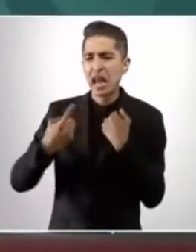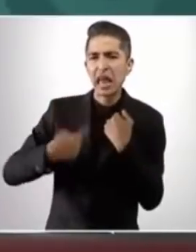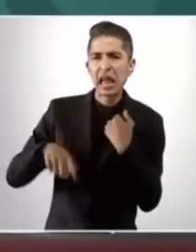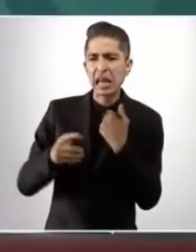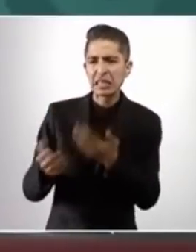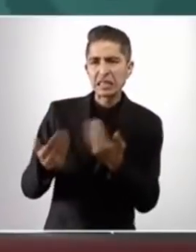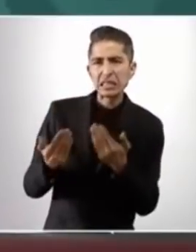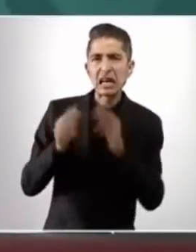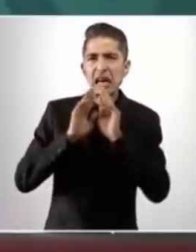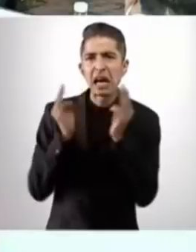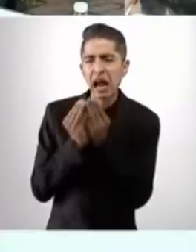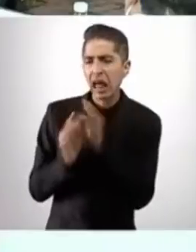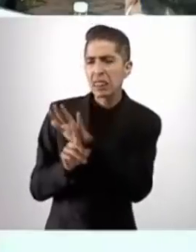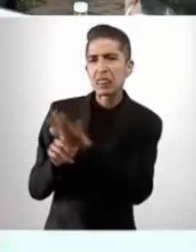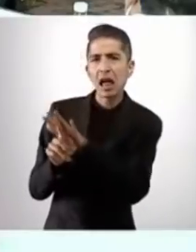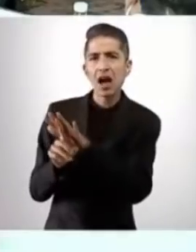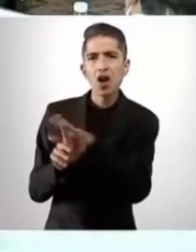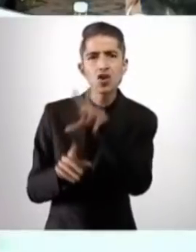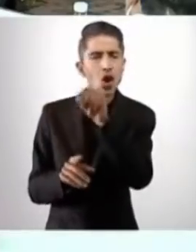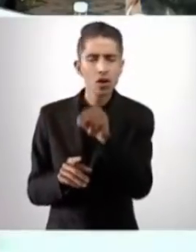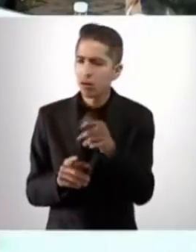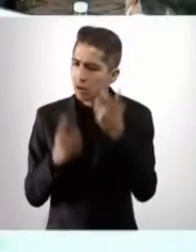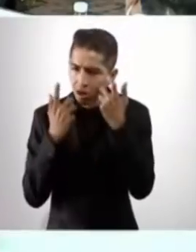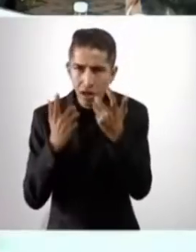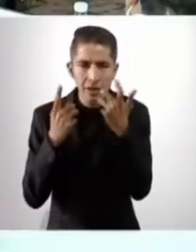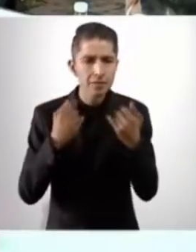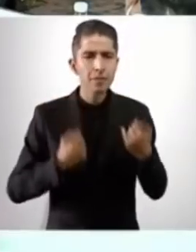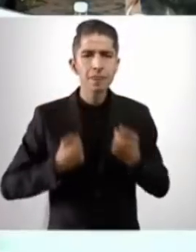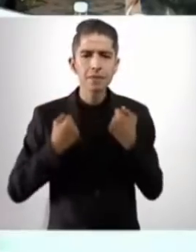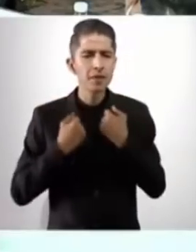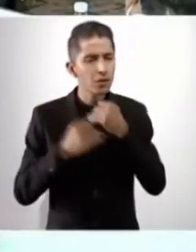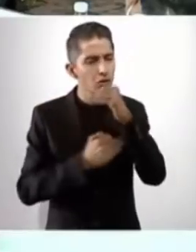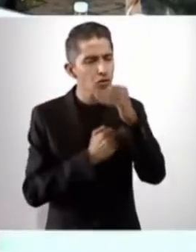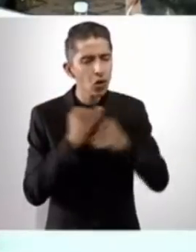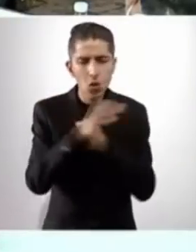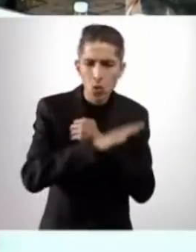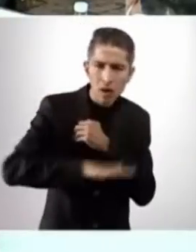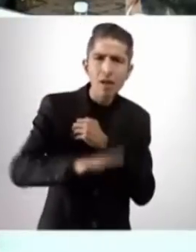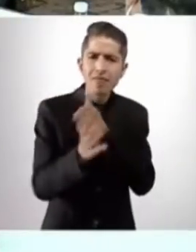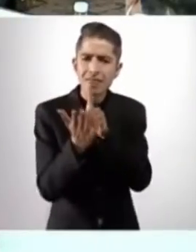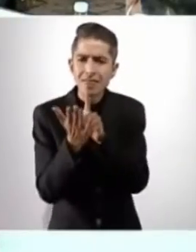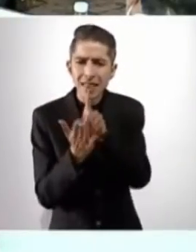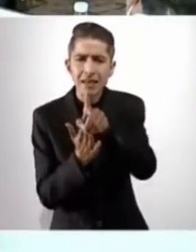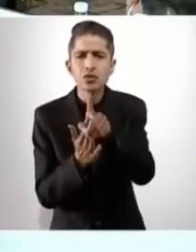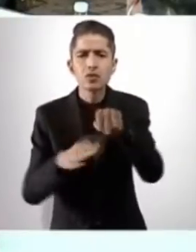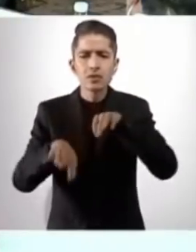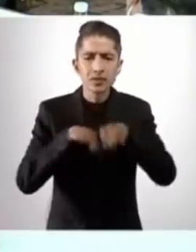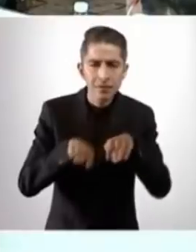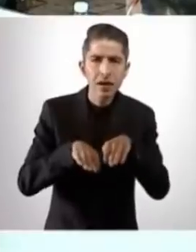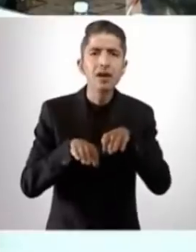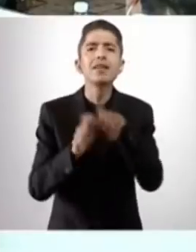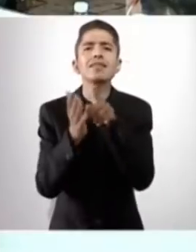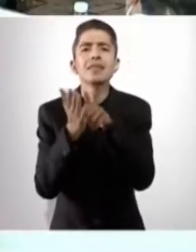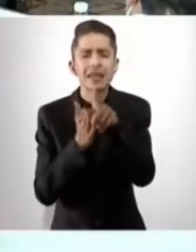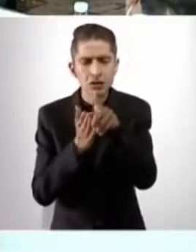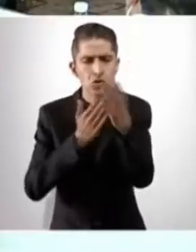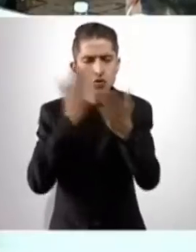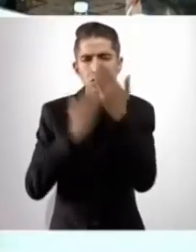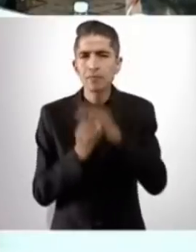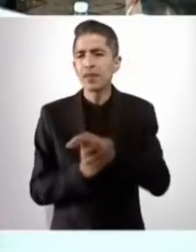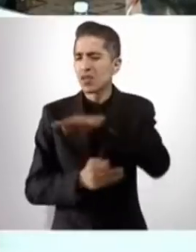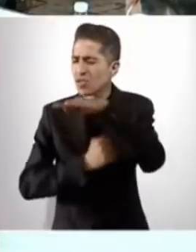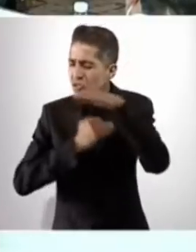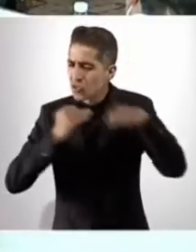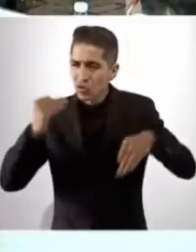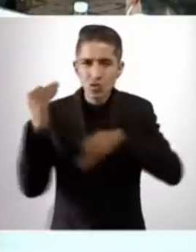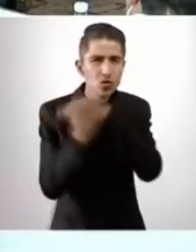todos los jóvenes en Michoacán tengan garantizado el derecho al trabajo y el derecho al estudio. Todos los